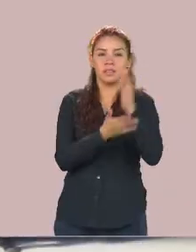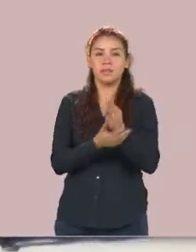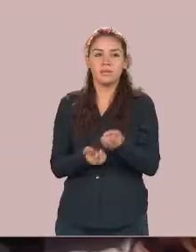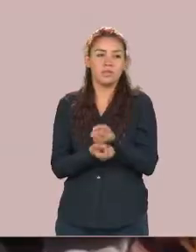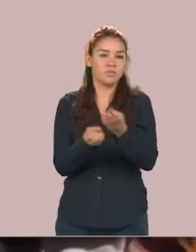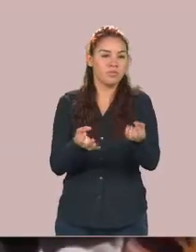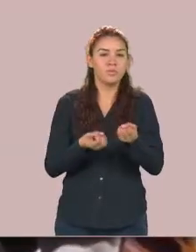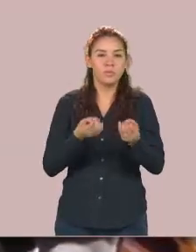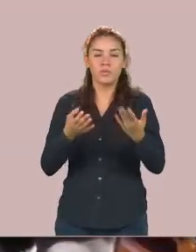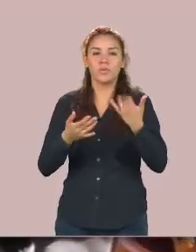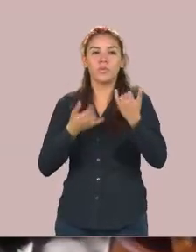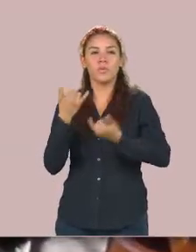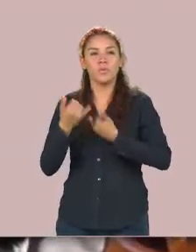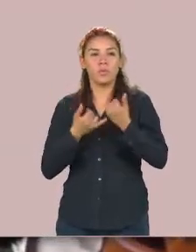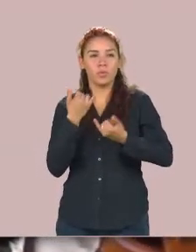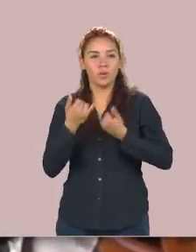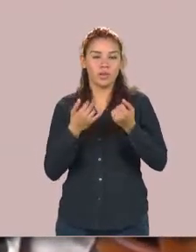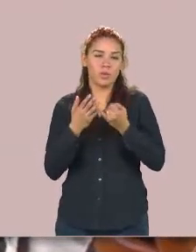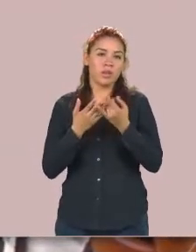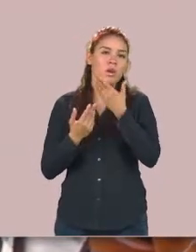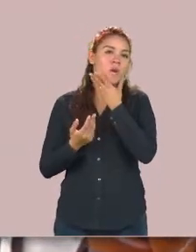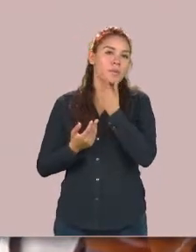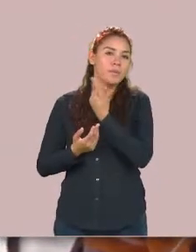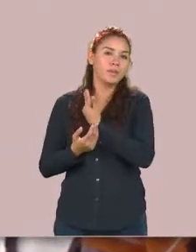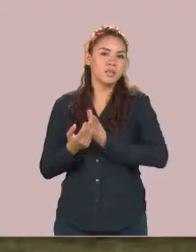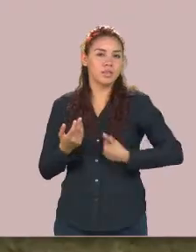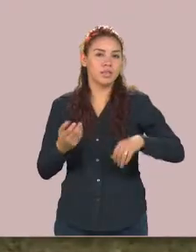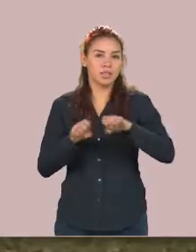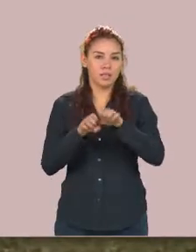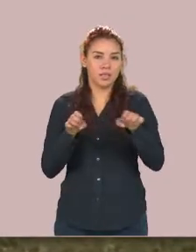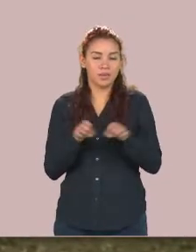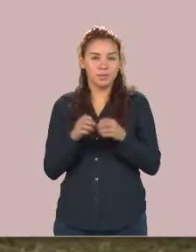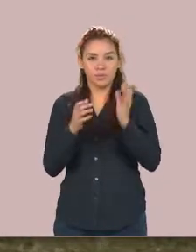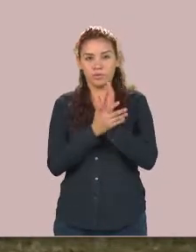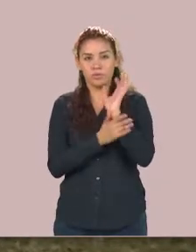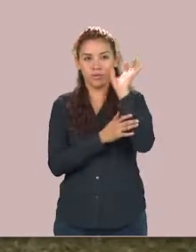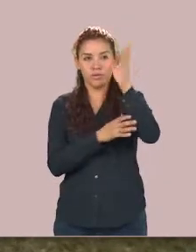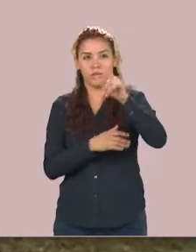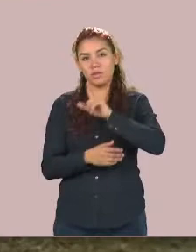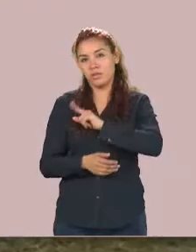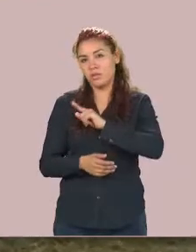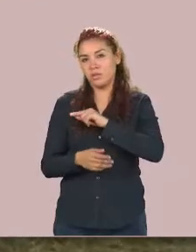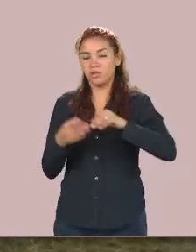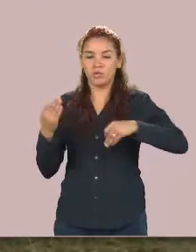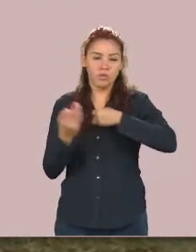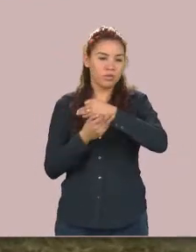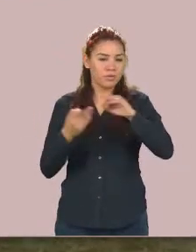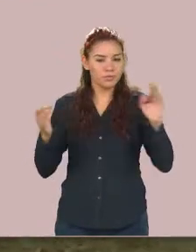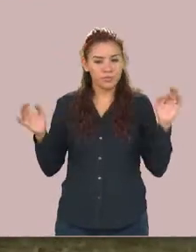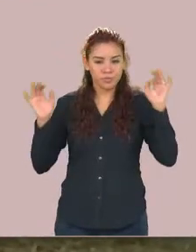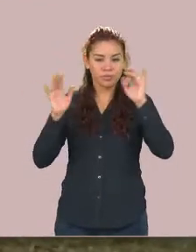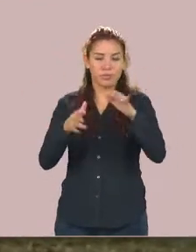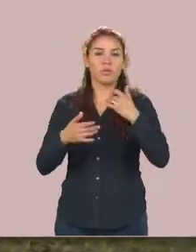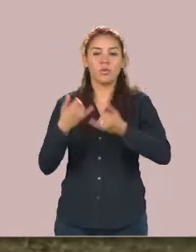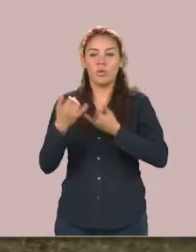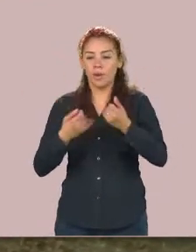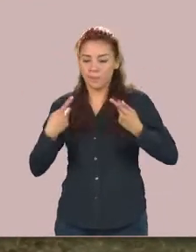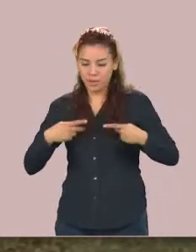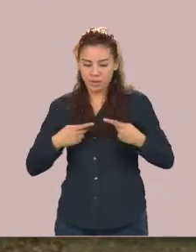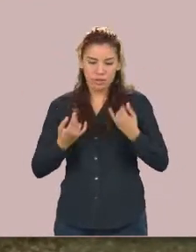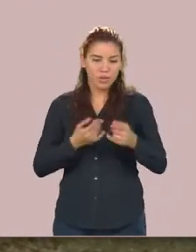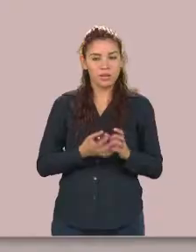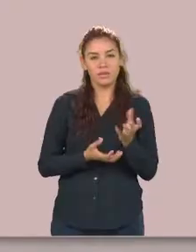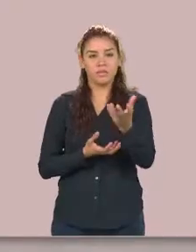de nuestro equipo José Pablo Mancilla acompañado por el gerente general Rodolfo Hernández y jugadores personal del staff y todos los que